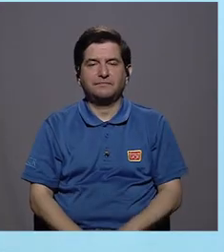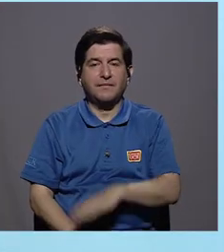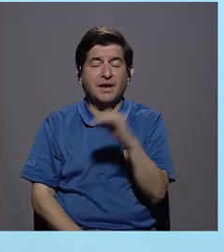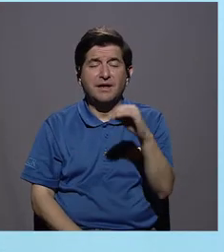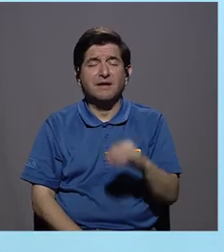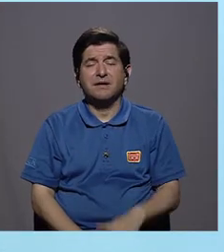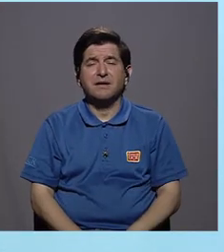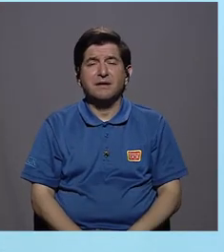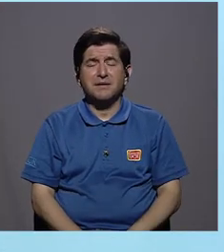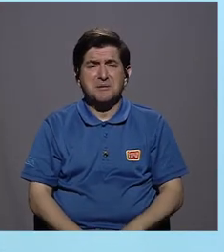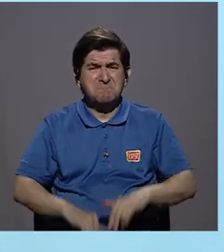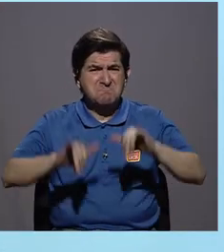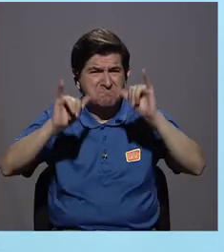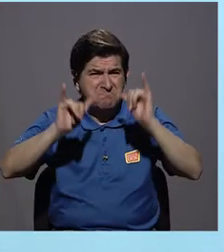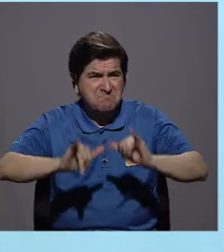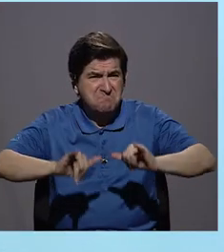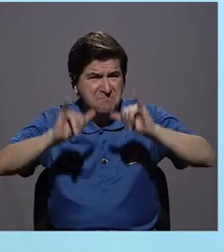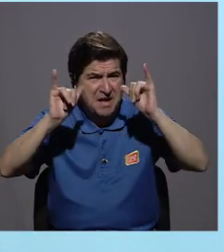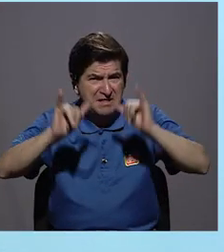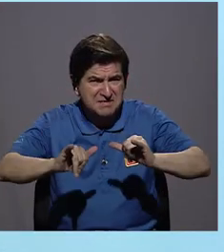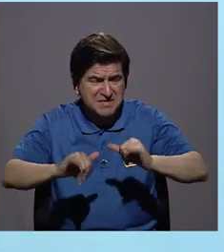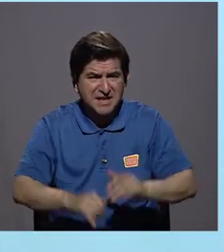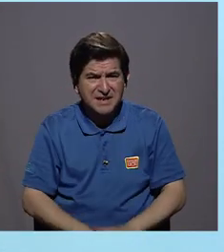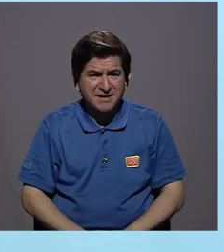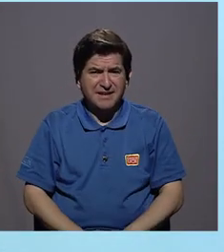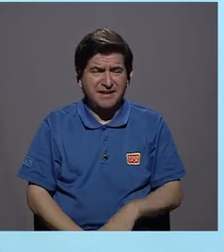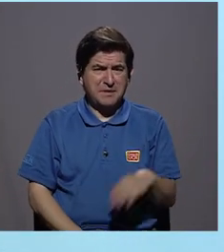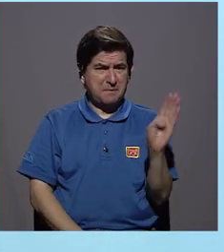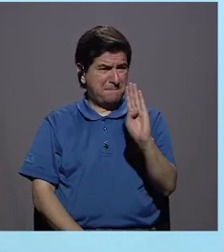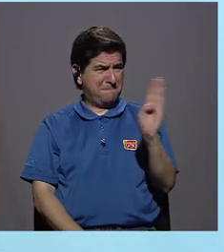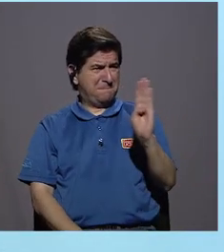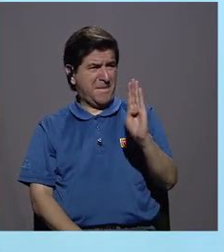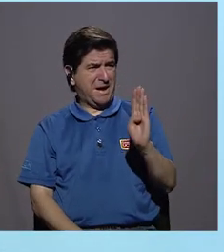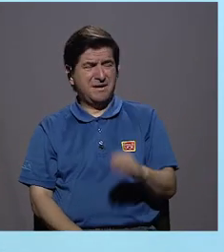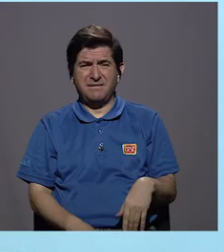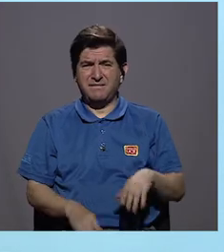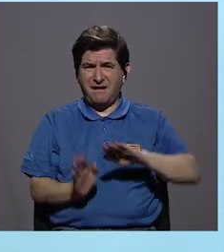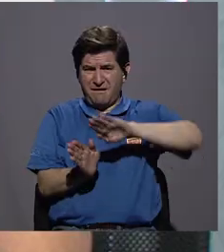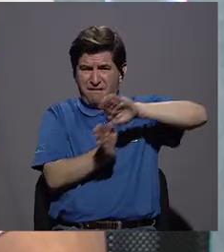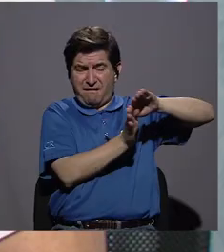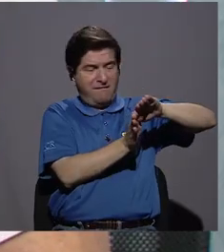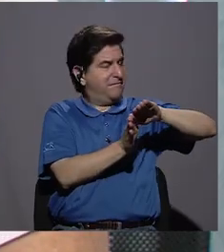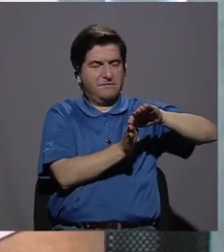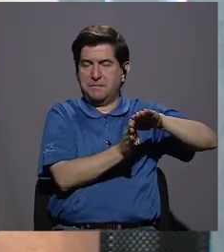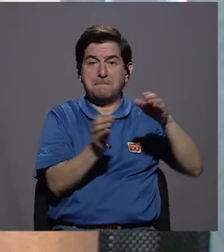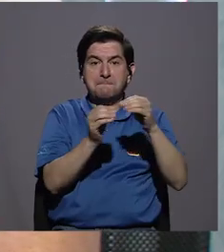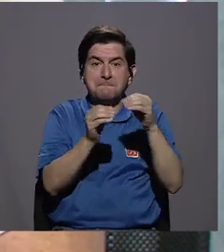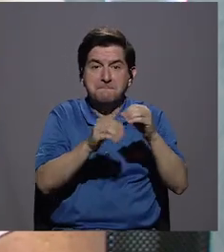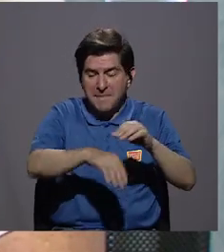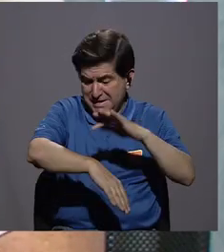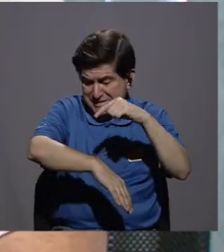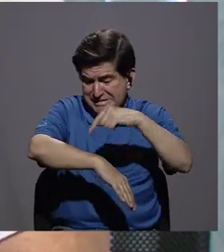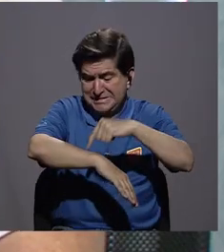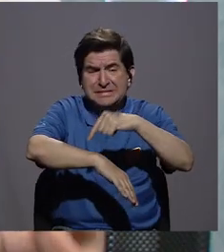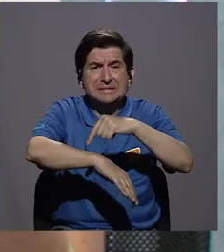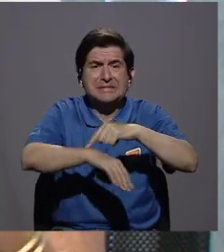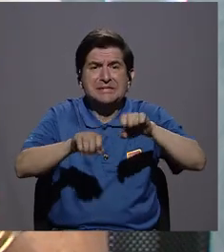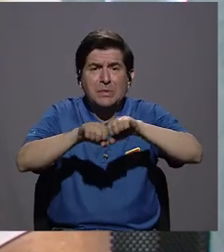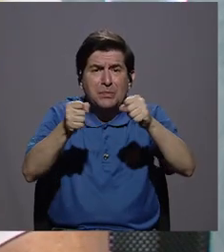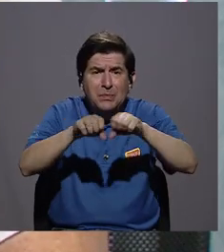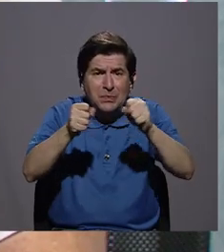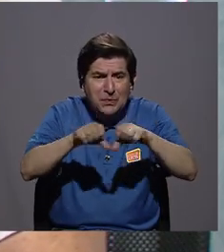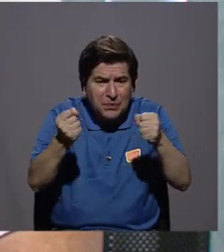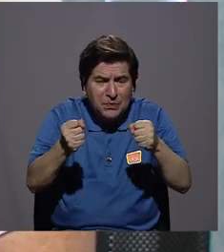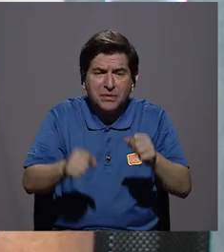Y lejos de mantener lo que son las bacterias aisladas, al haber más rotura de la piel, va